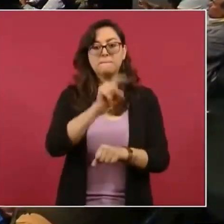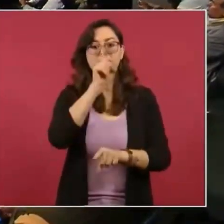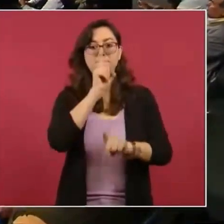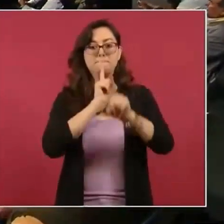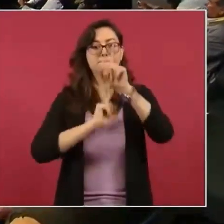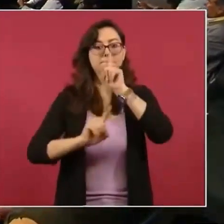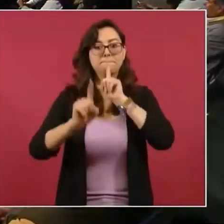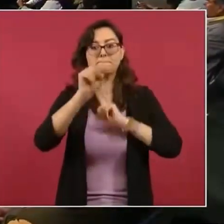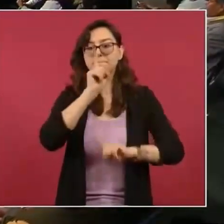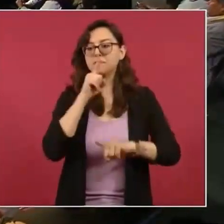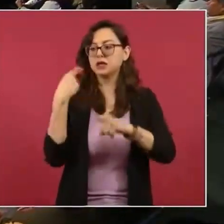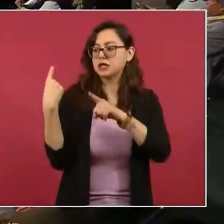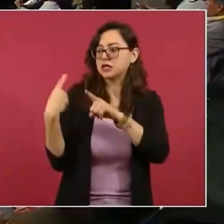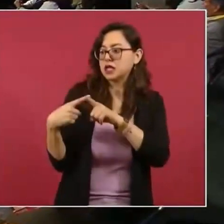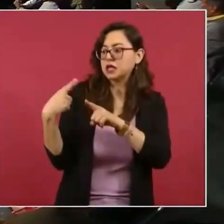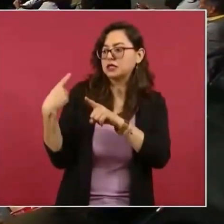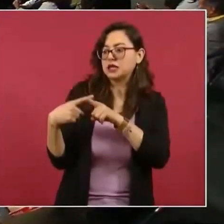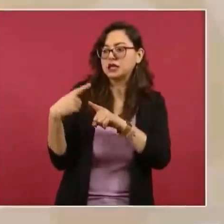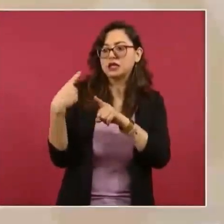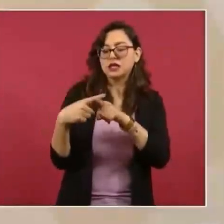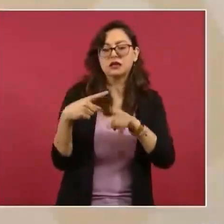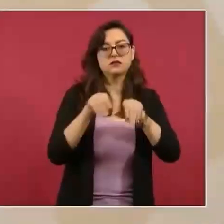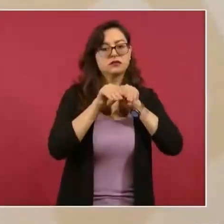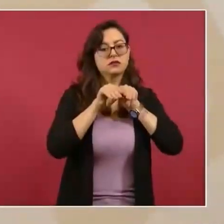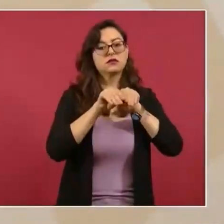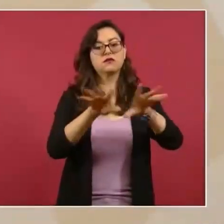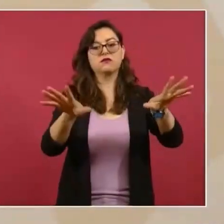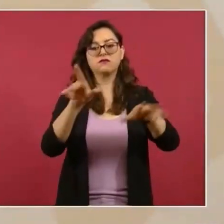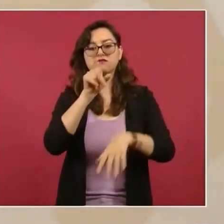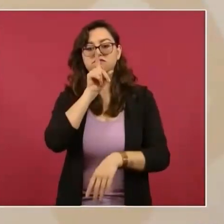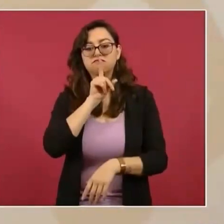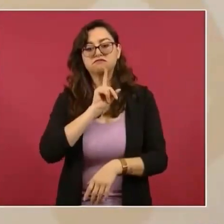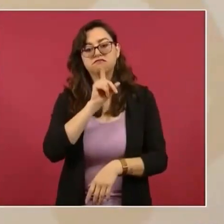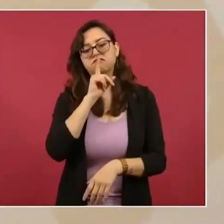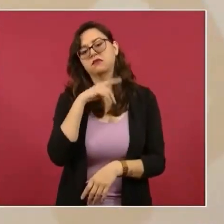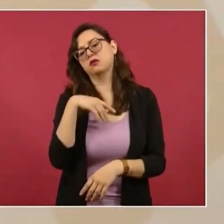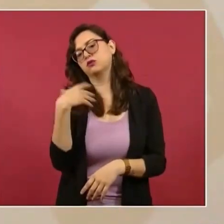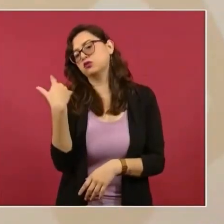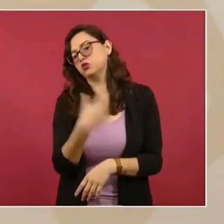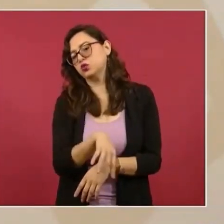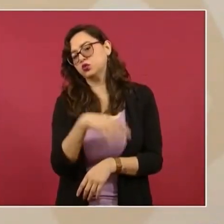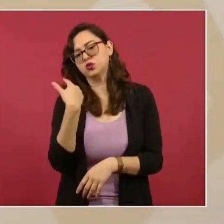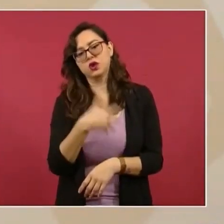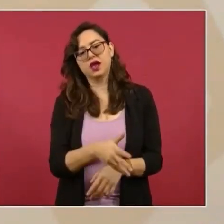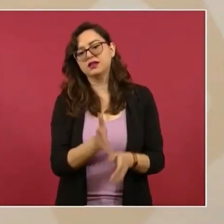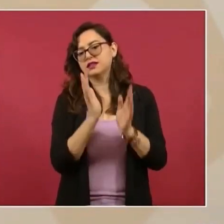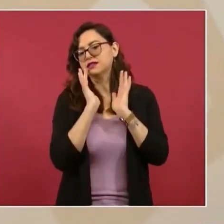que ya son notoriamente